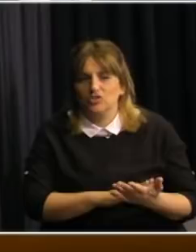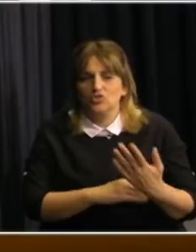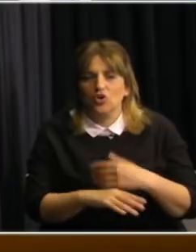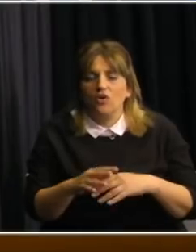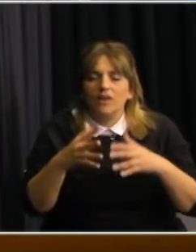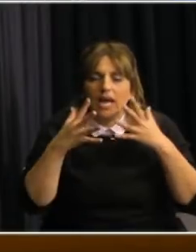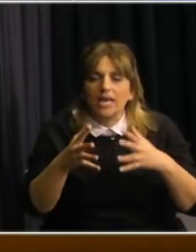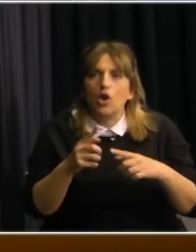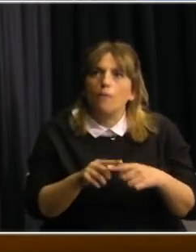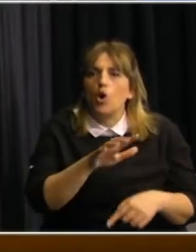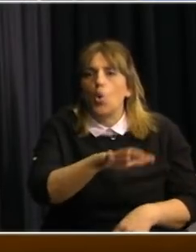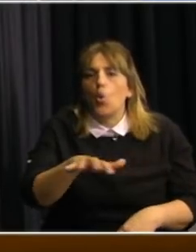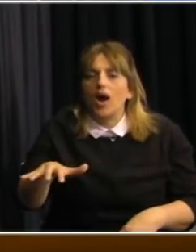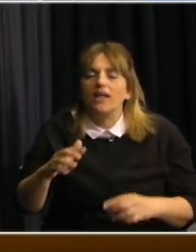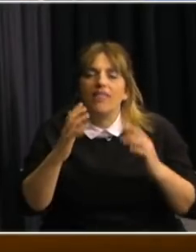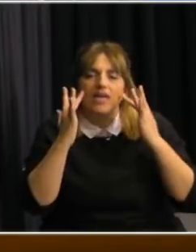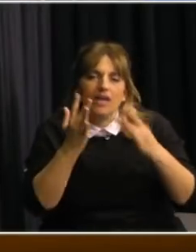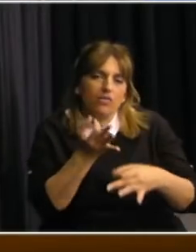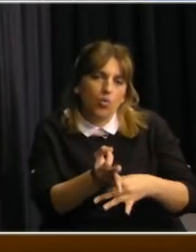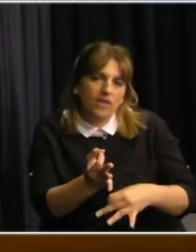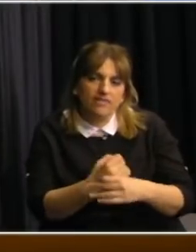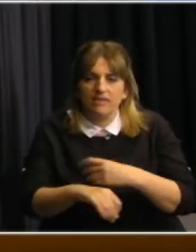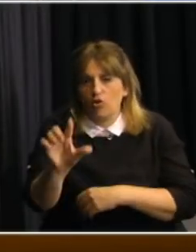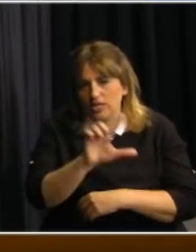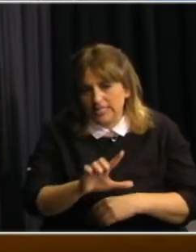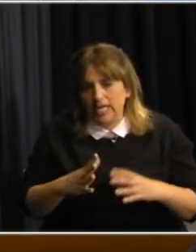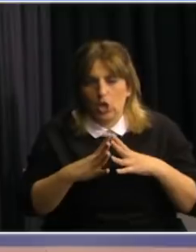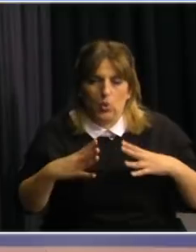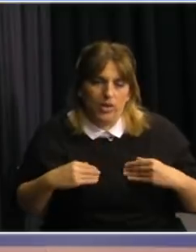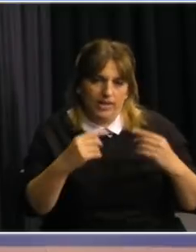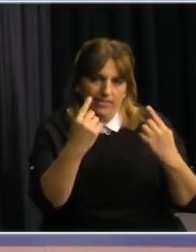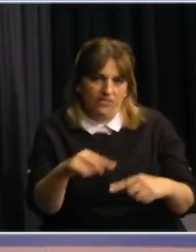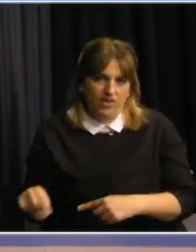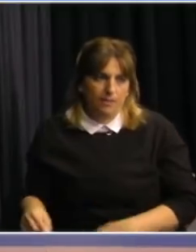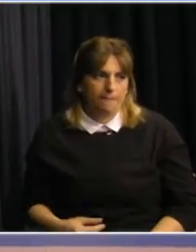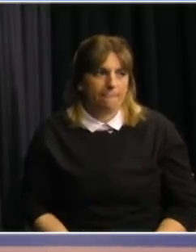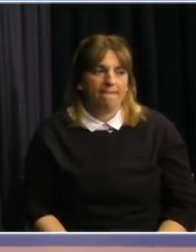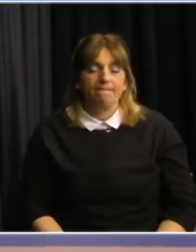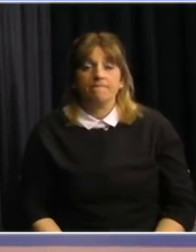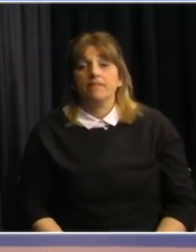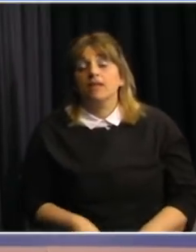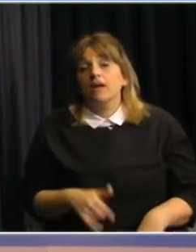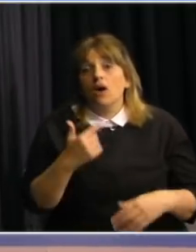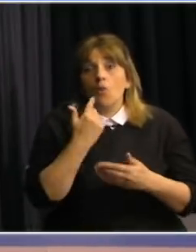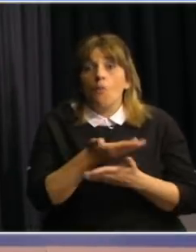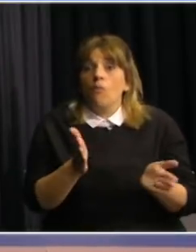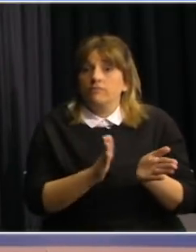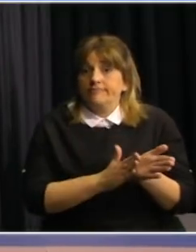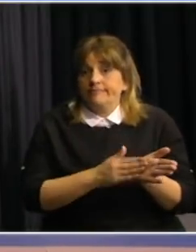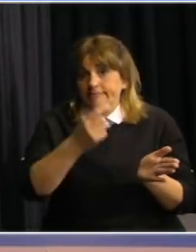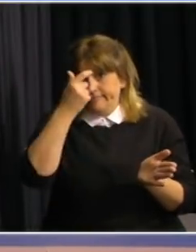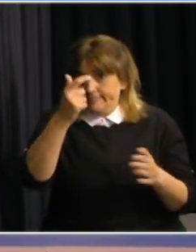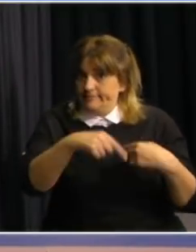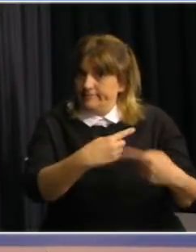a nivel de centros educativos gracias gracias por la pregunta Tomer la evidencia científica se sigue acumulando